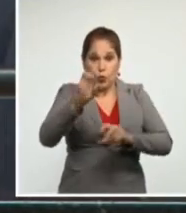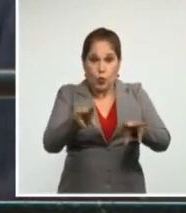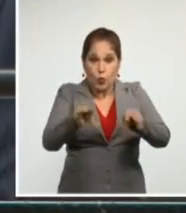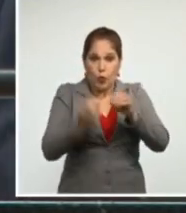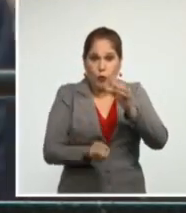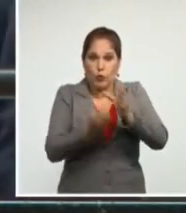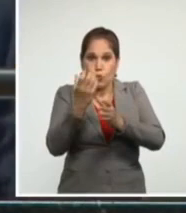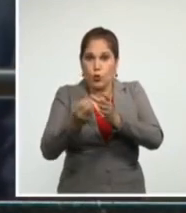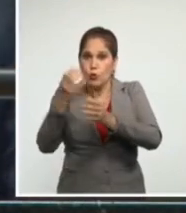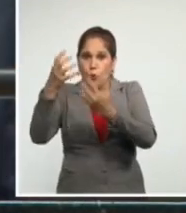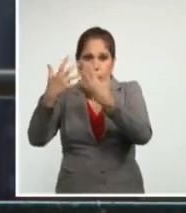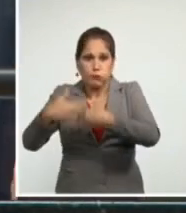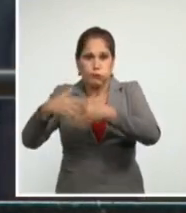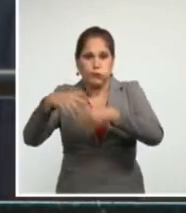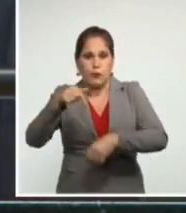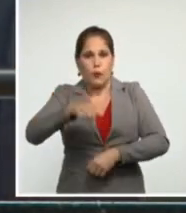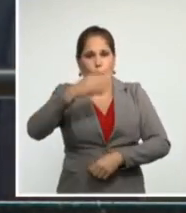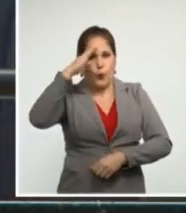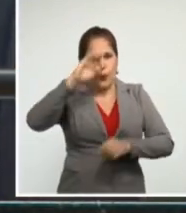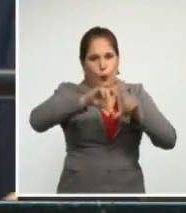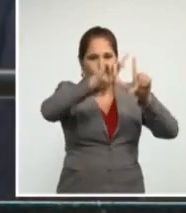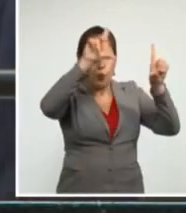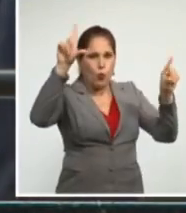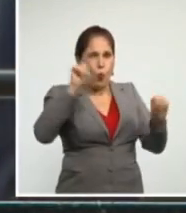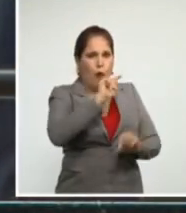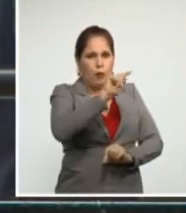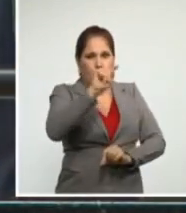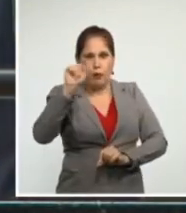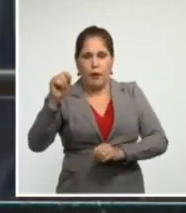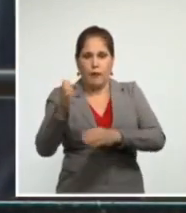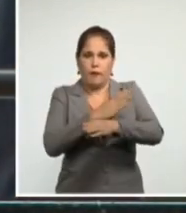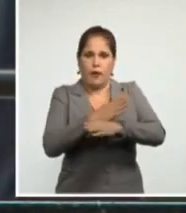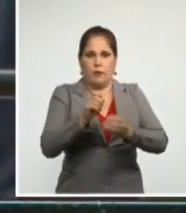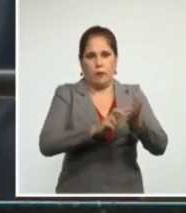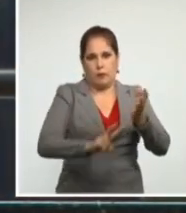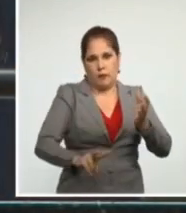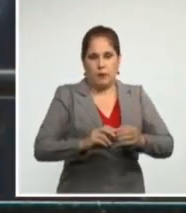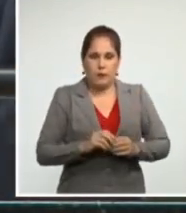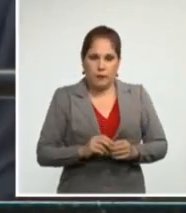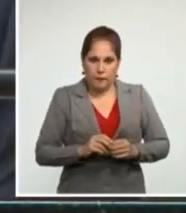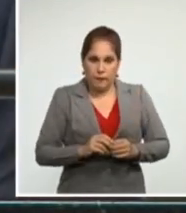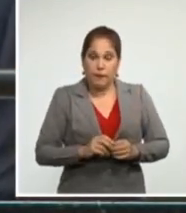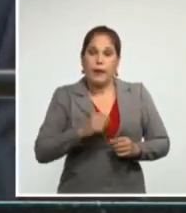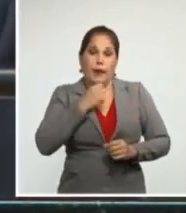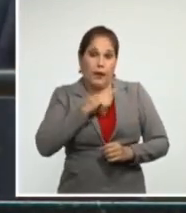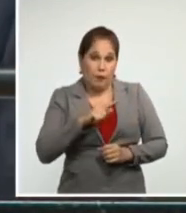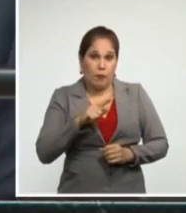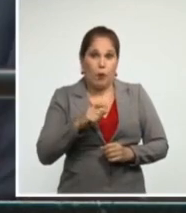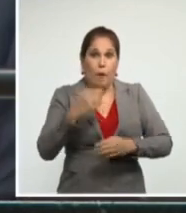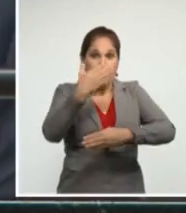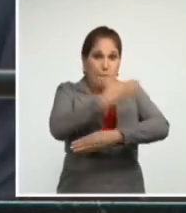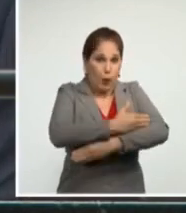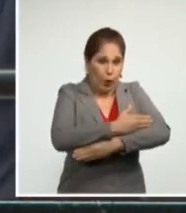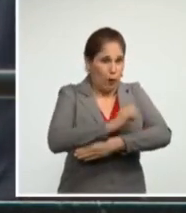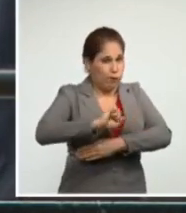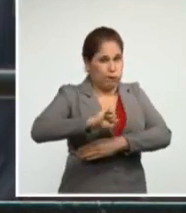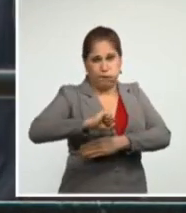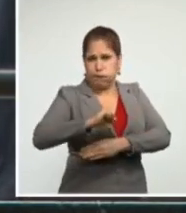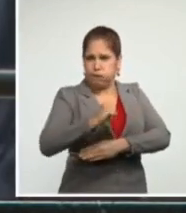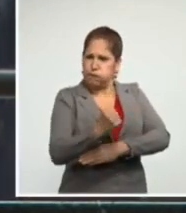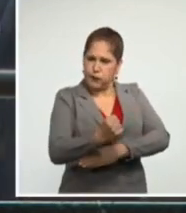en todas las provincias del país. Cuando el bloqueo cruelmente